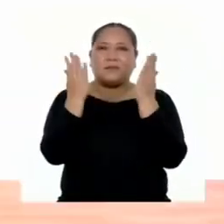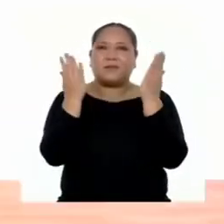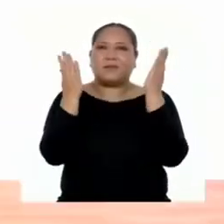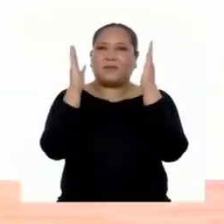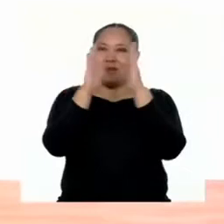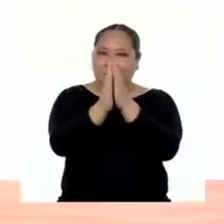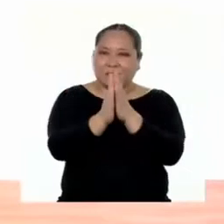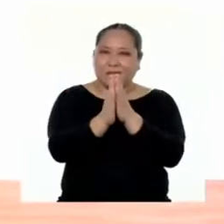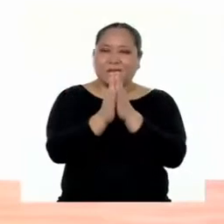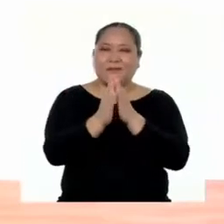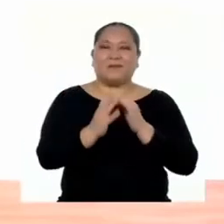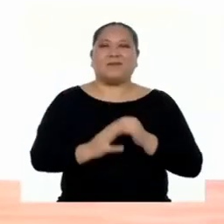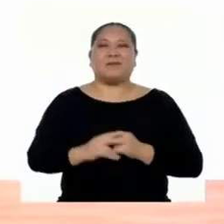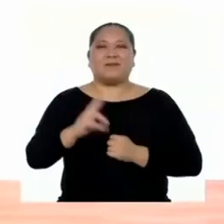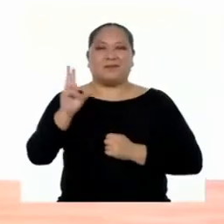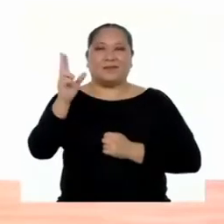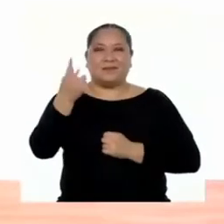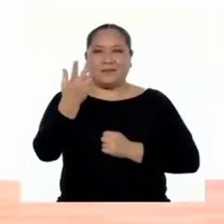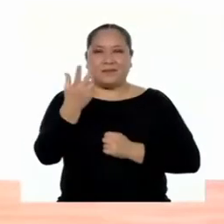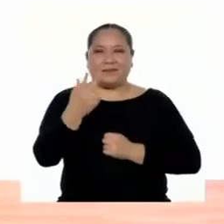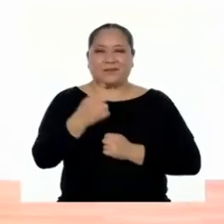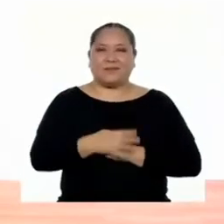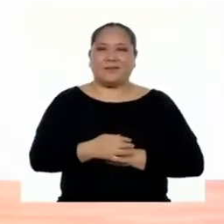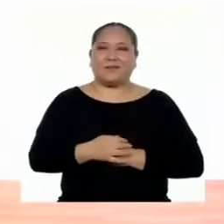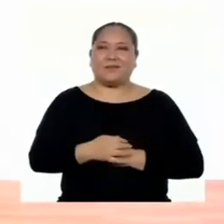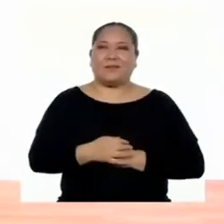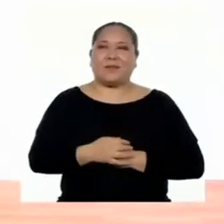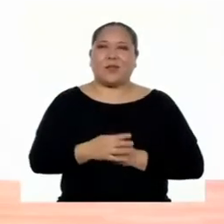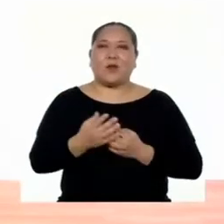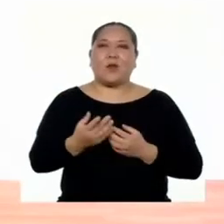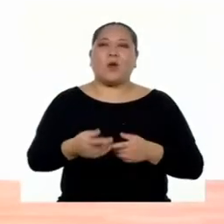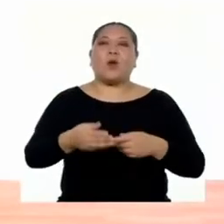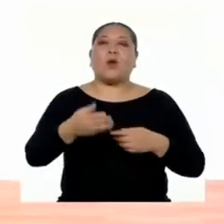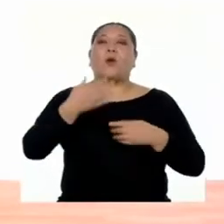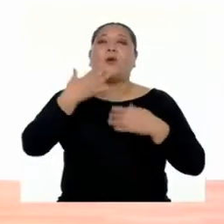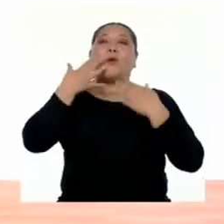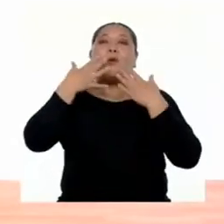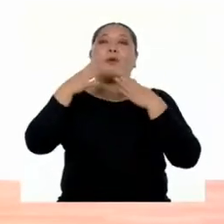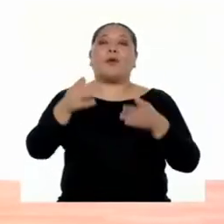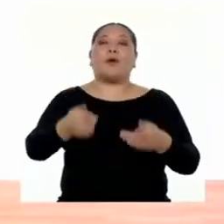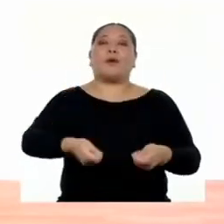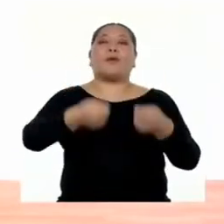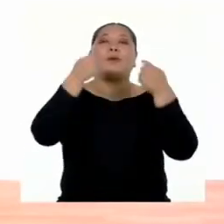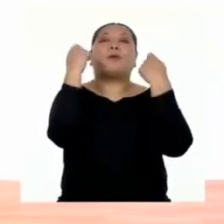¡Ajá! Tercer sonido como cuando echamos aire.